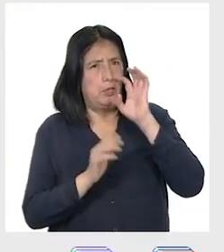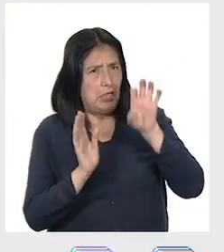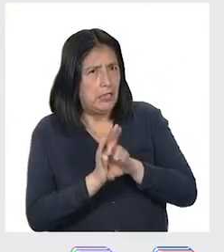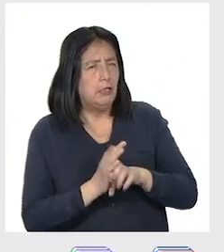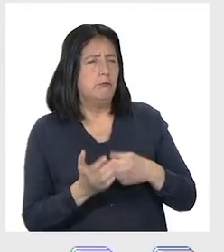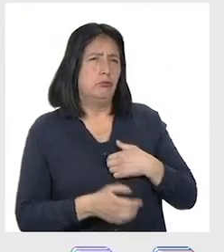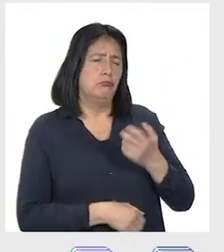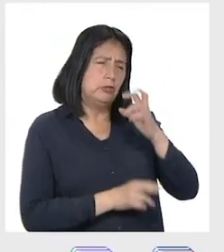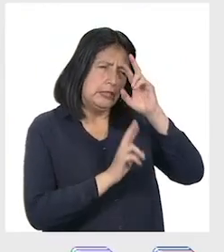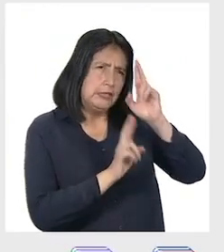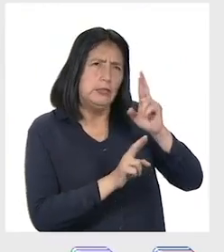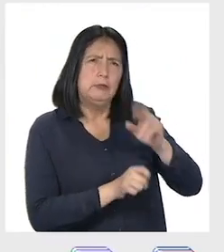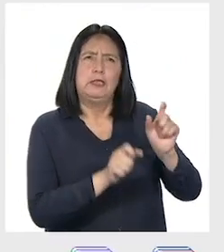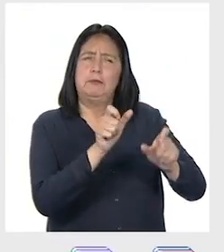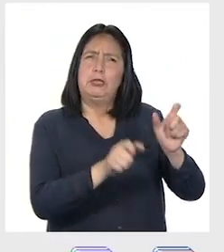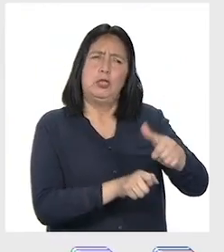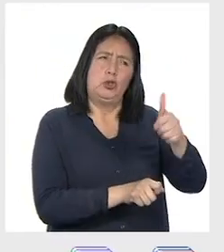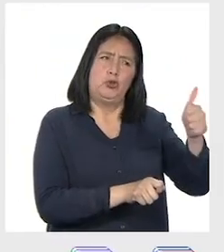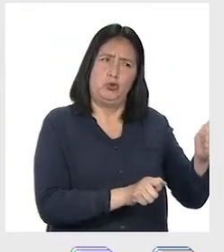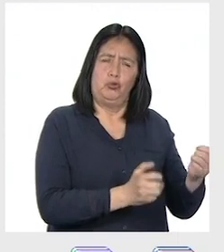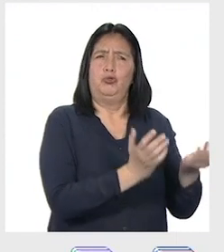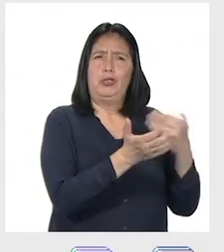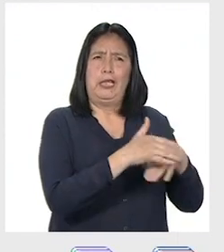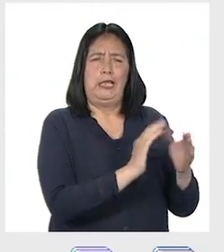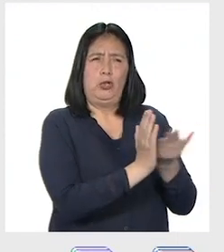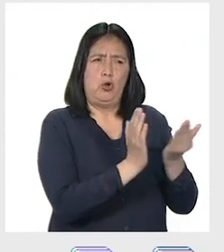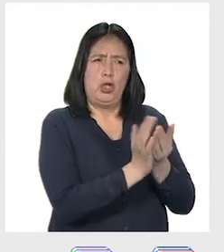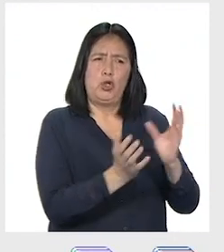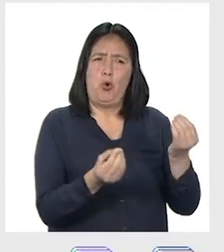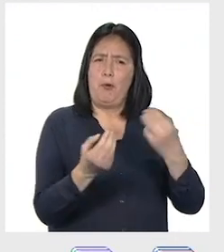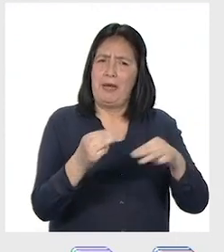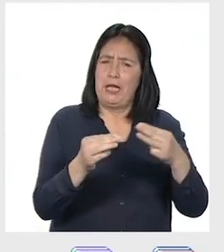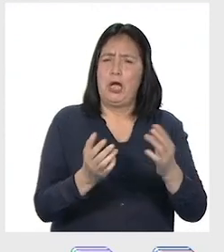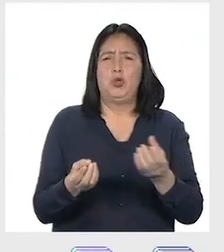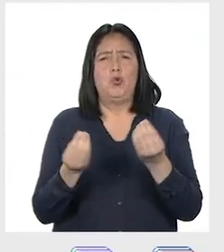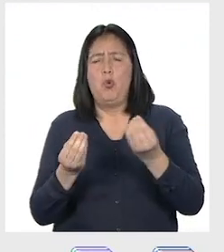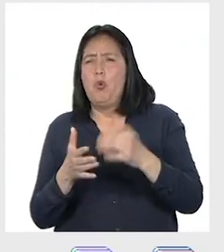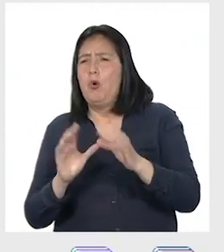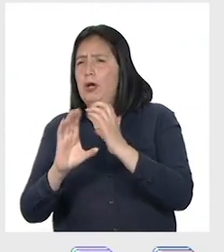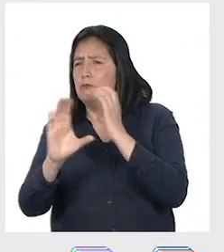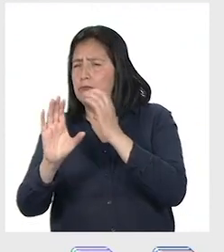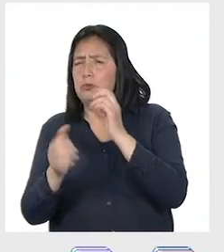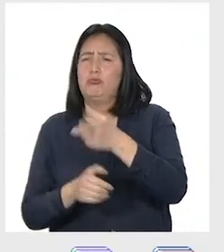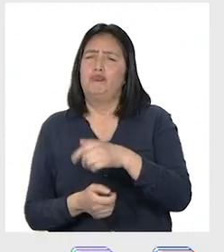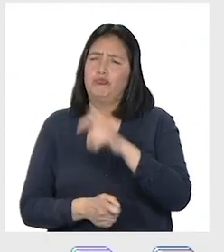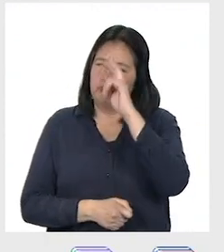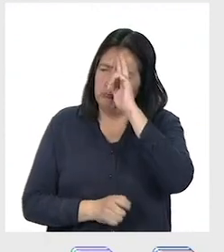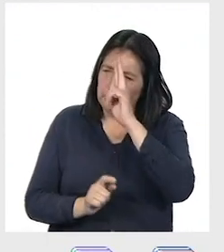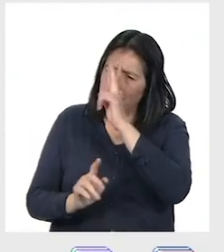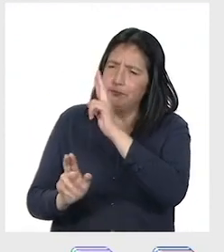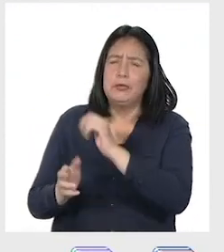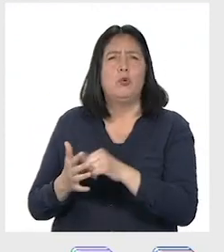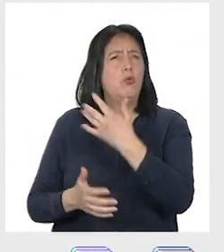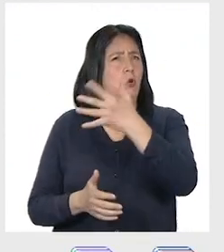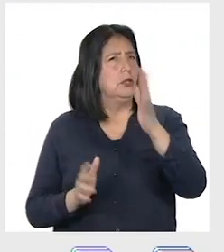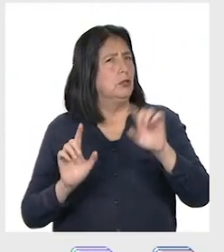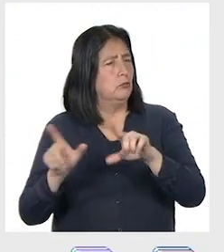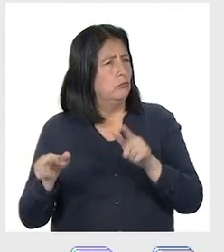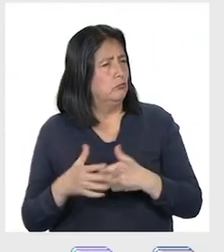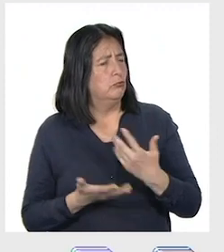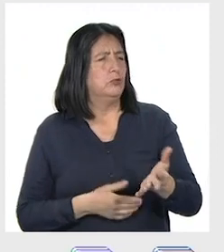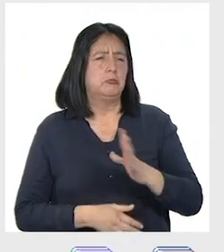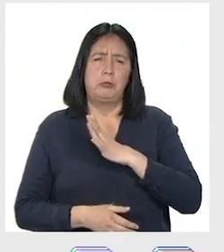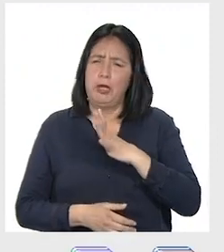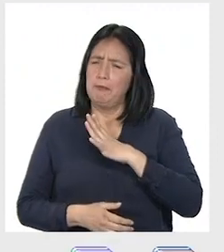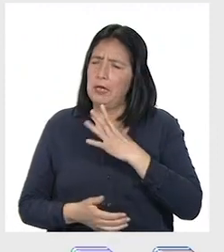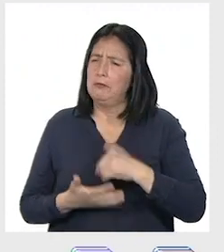tratar con respeto a los demás en el colegio o en el mercado o en el transporte público o en cualquier parte, siendo